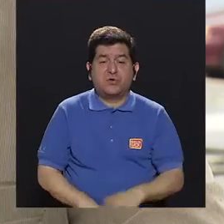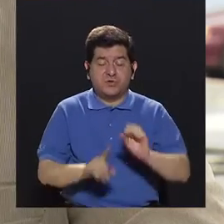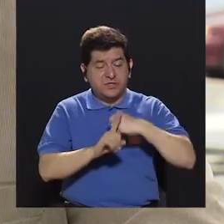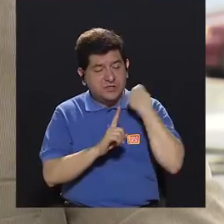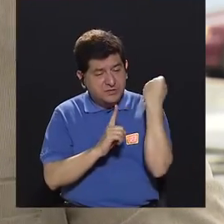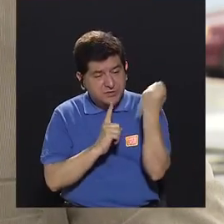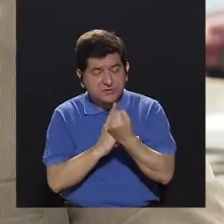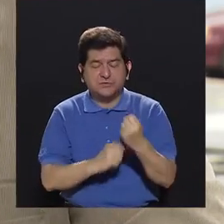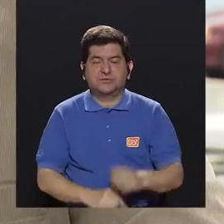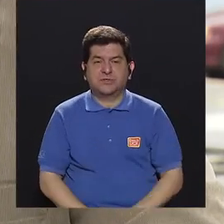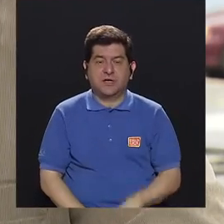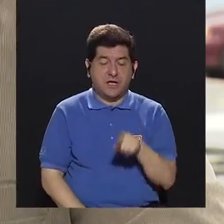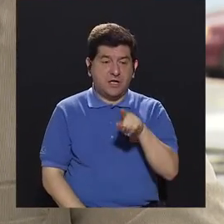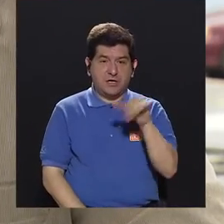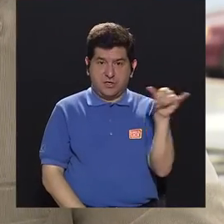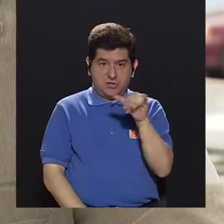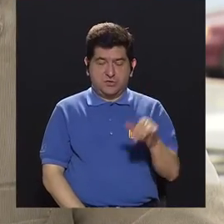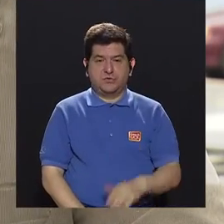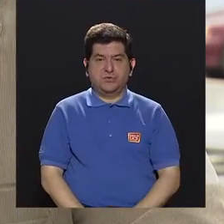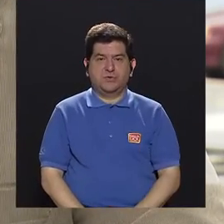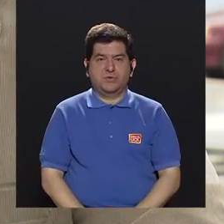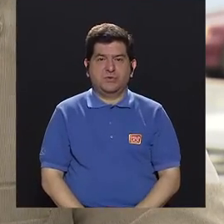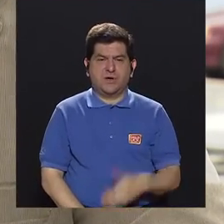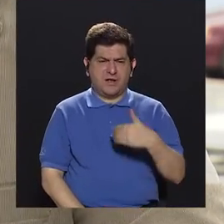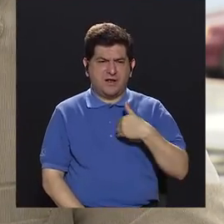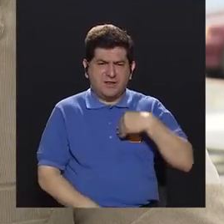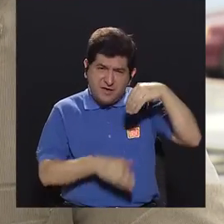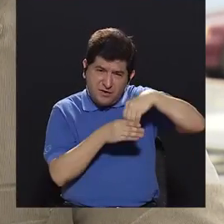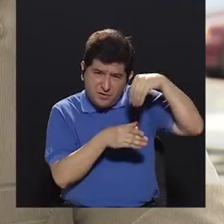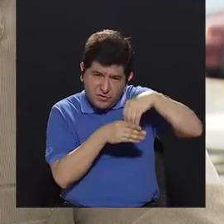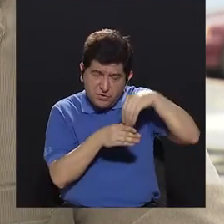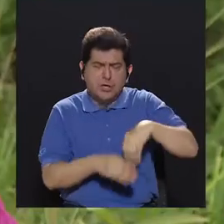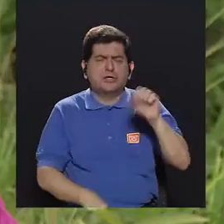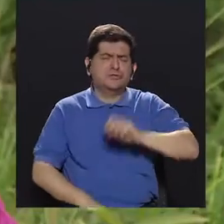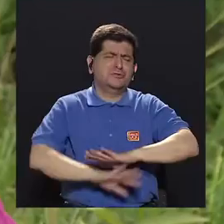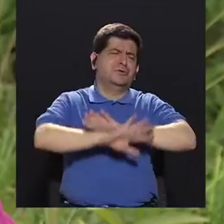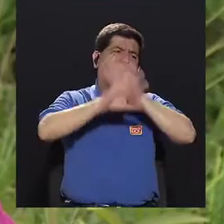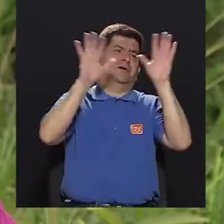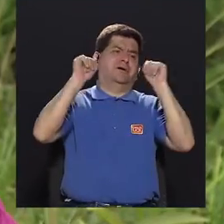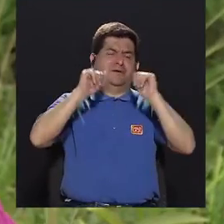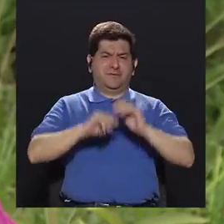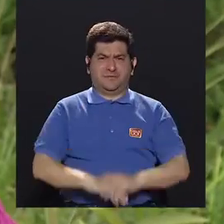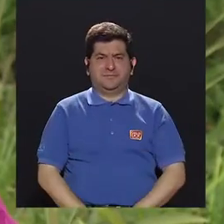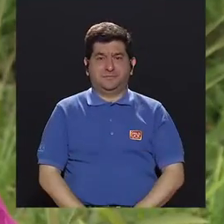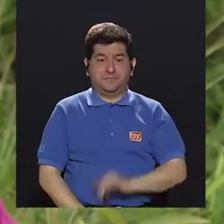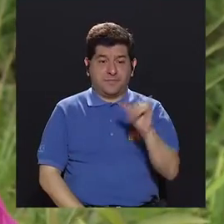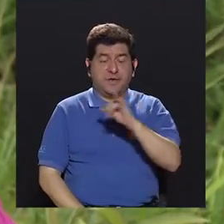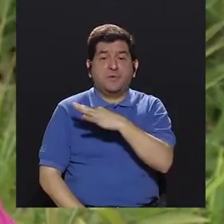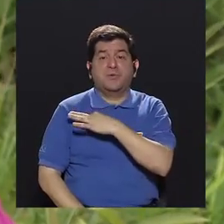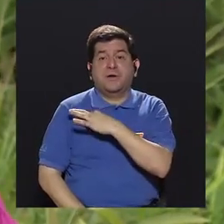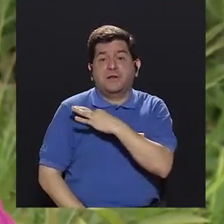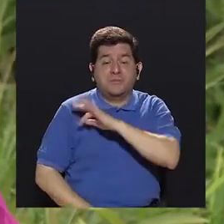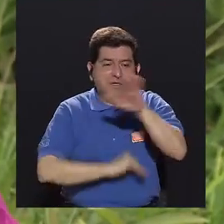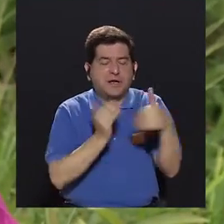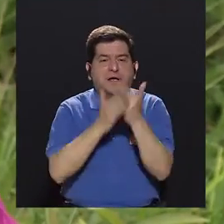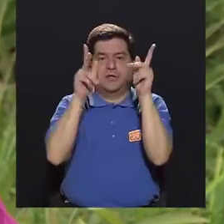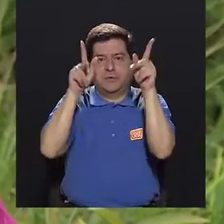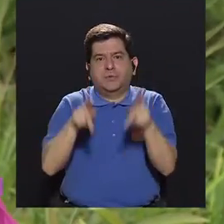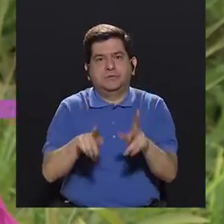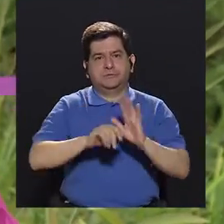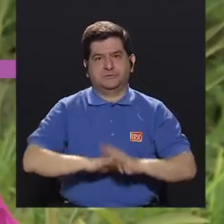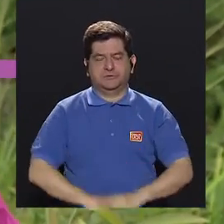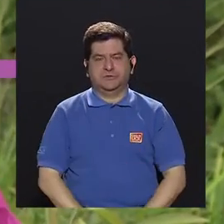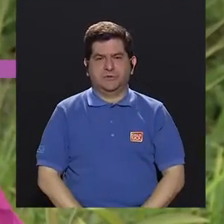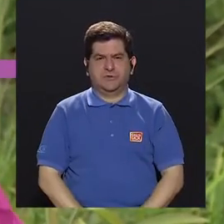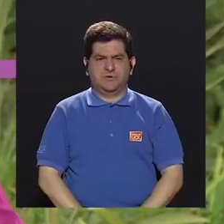sociedad, ¿verdad? Y de pronto que eso también tiene una tasa de contribución. Ah, por supuesto, sería también la invitación a toda la gente